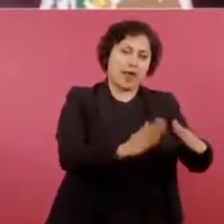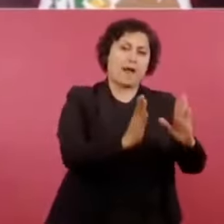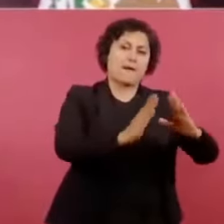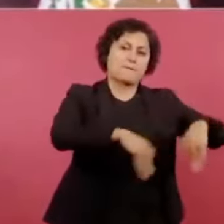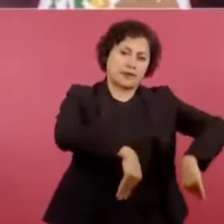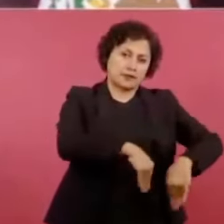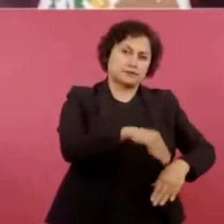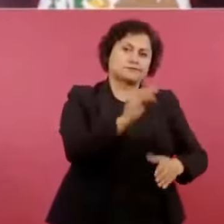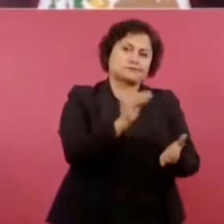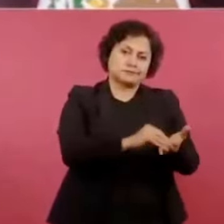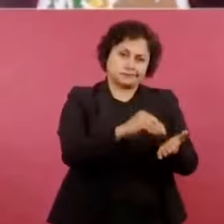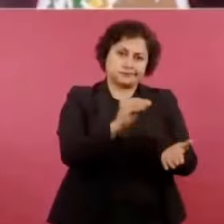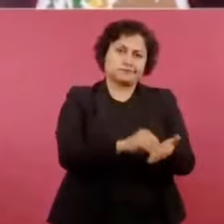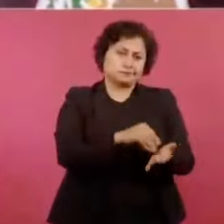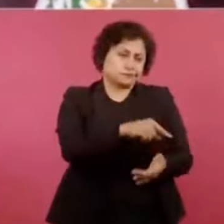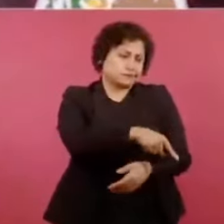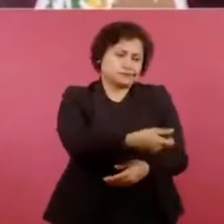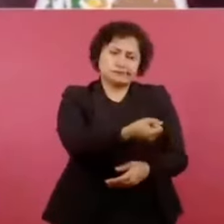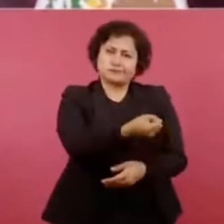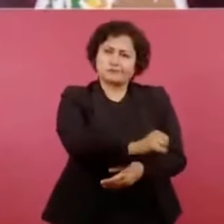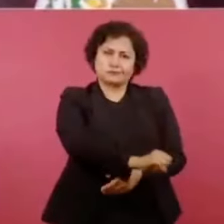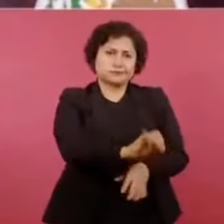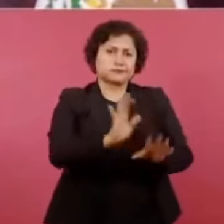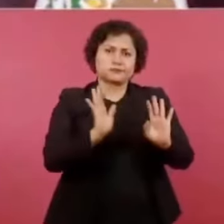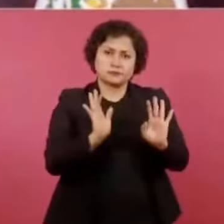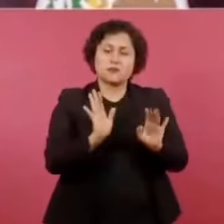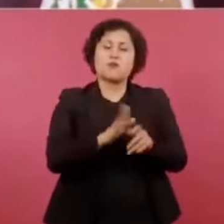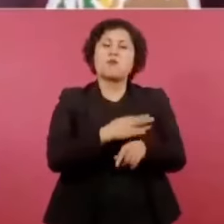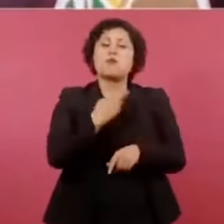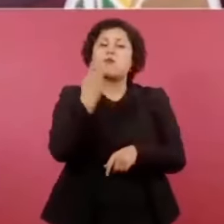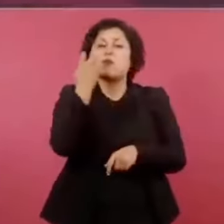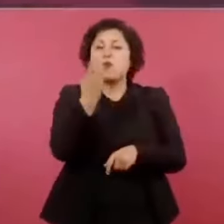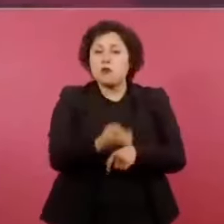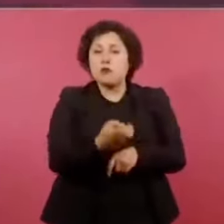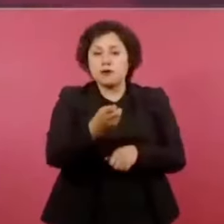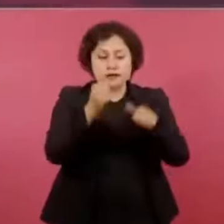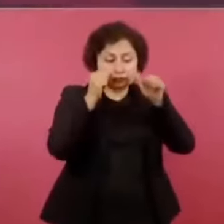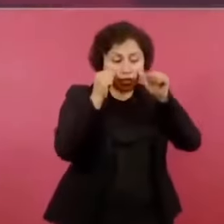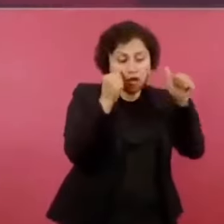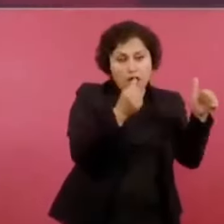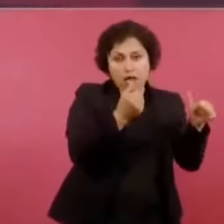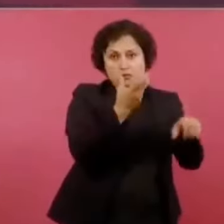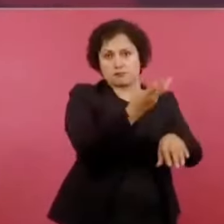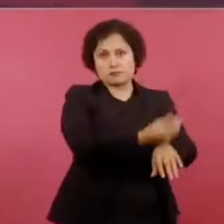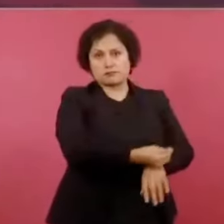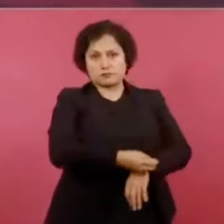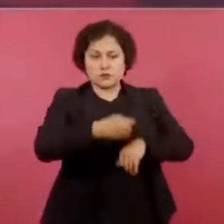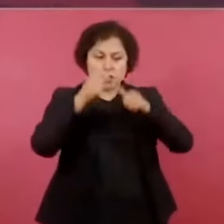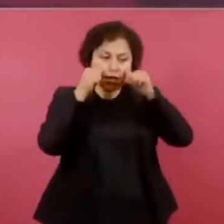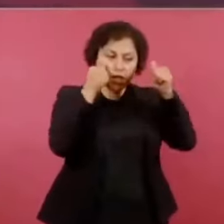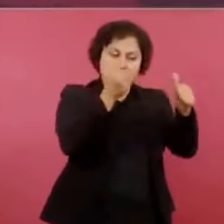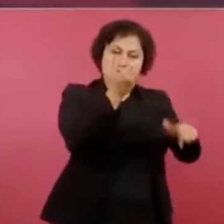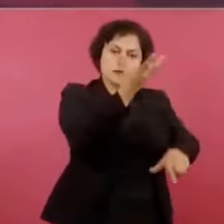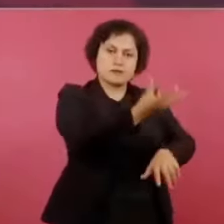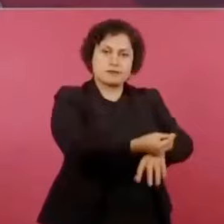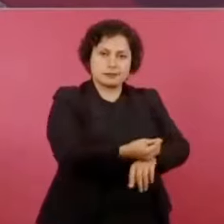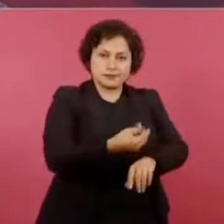ya hay que estar constantemente pavimentando